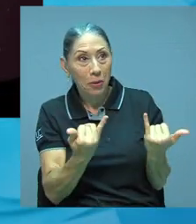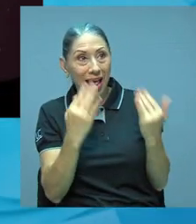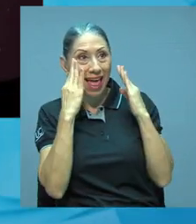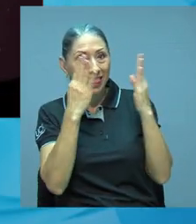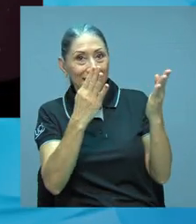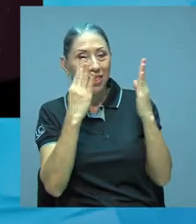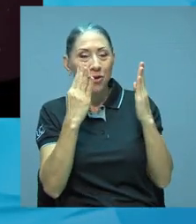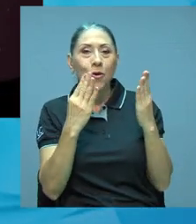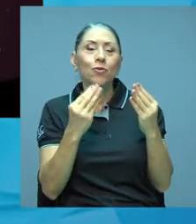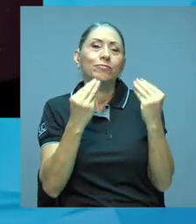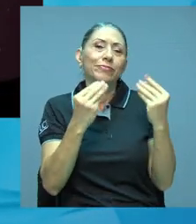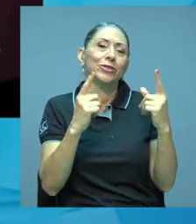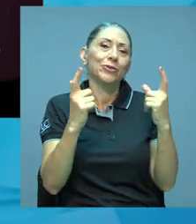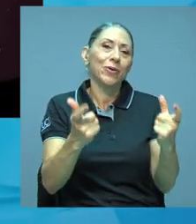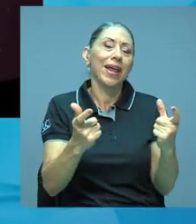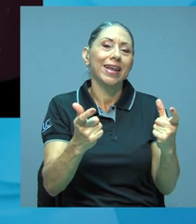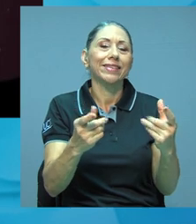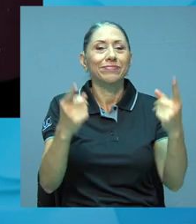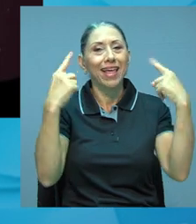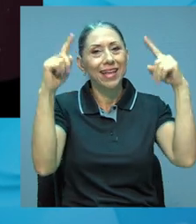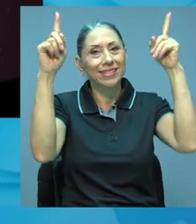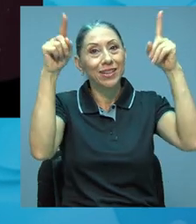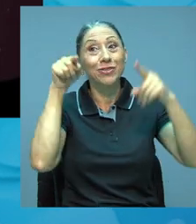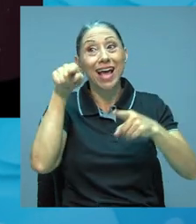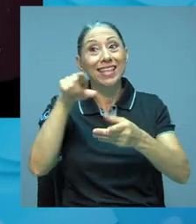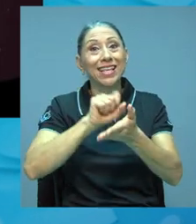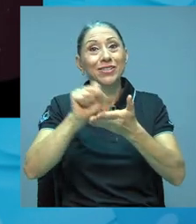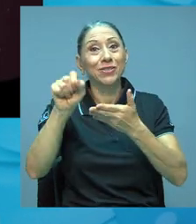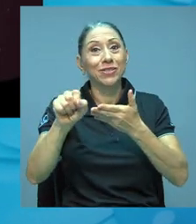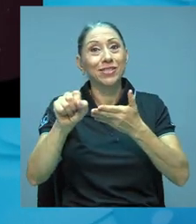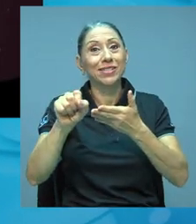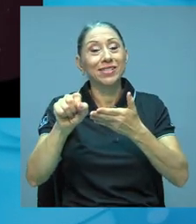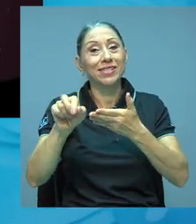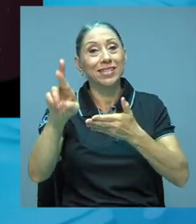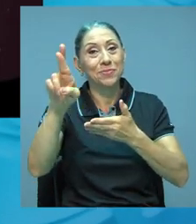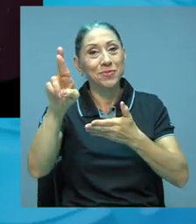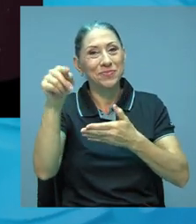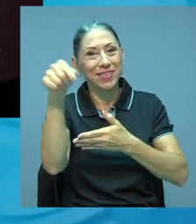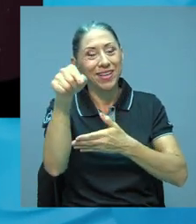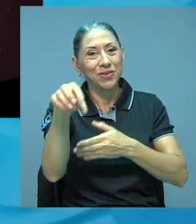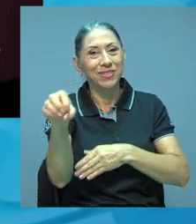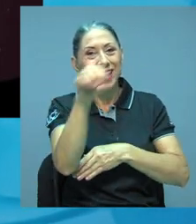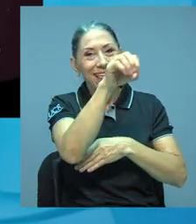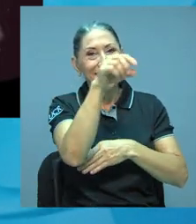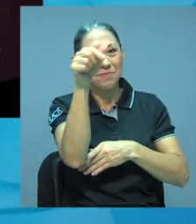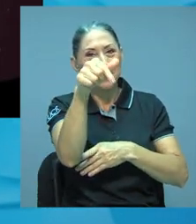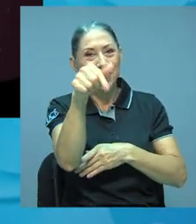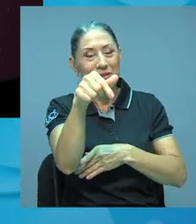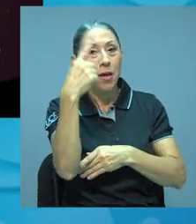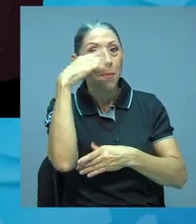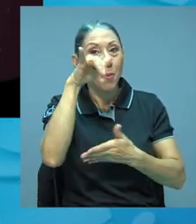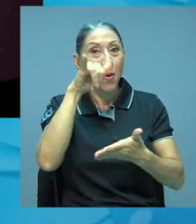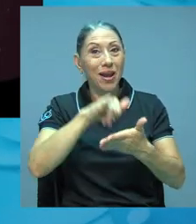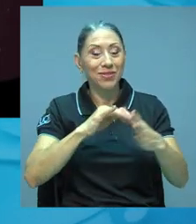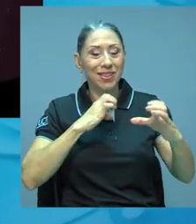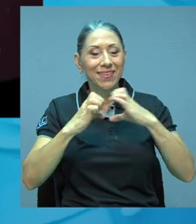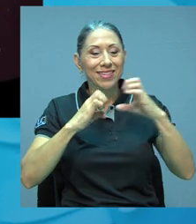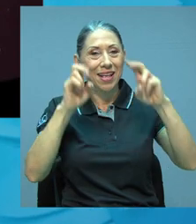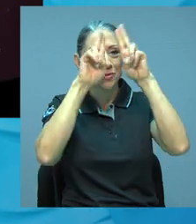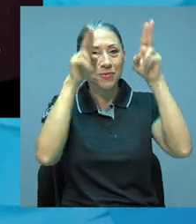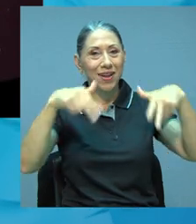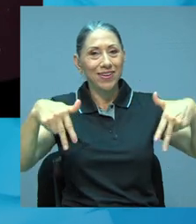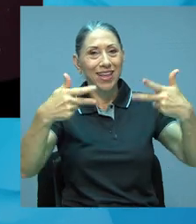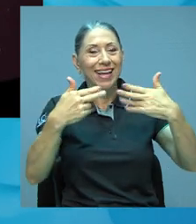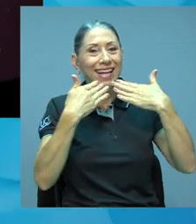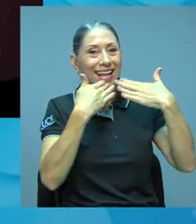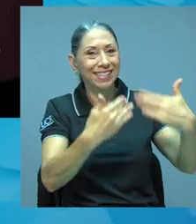mayores de las suertes y los mejores éxitos allá en Occidente, donde están ustedes ubicados y que por eso los entrevistamos por